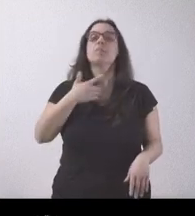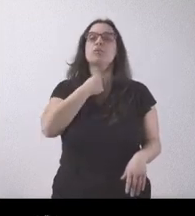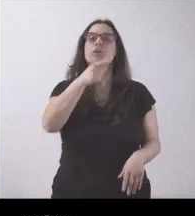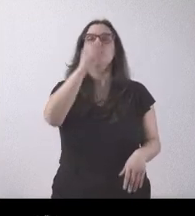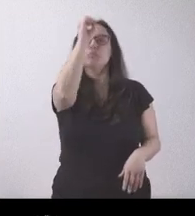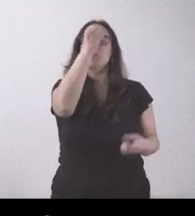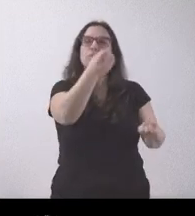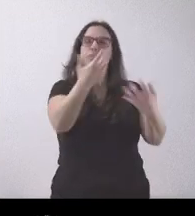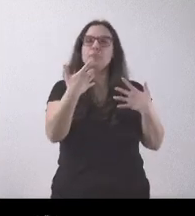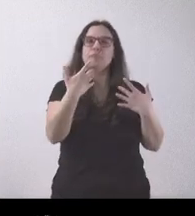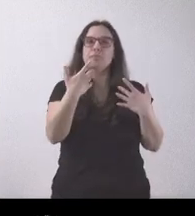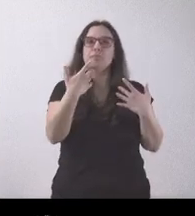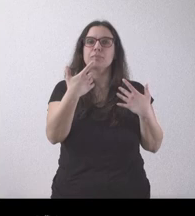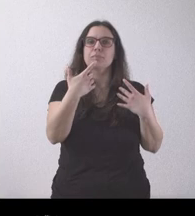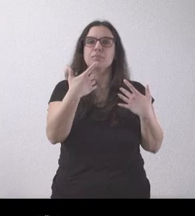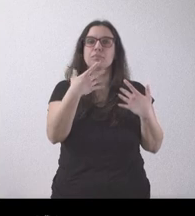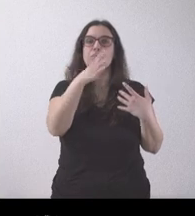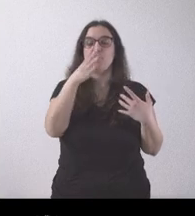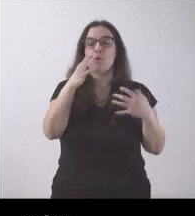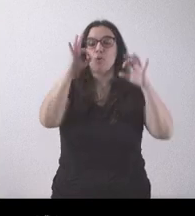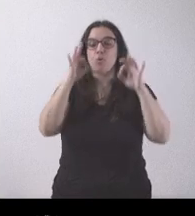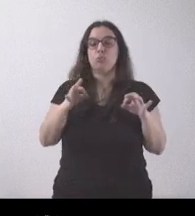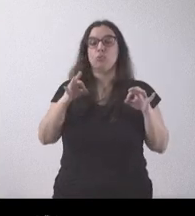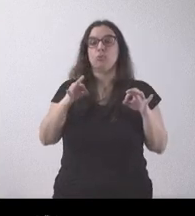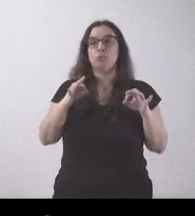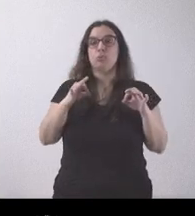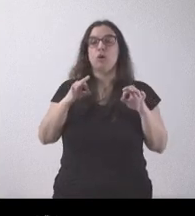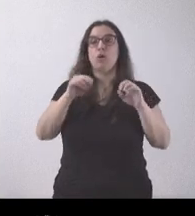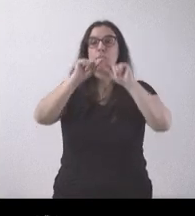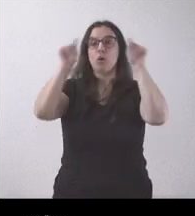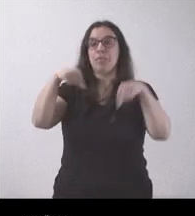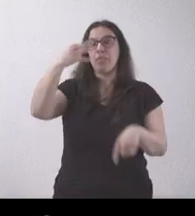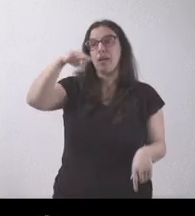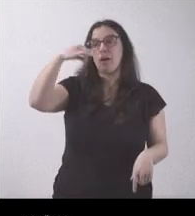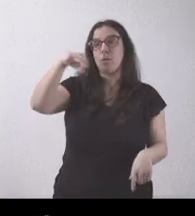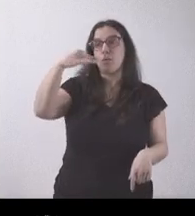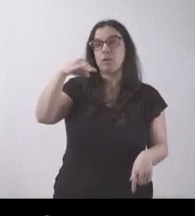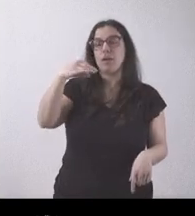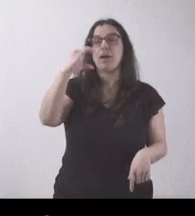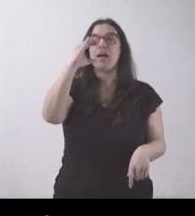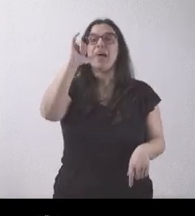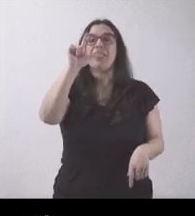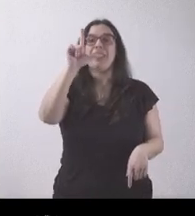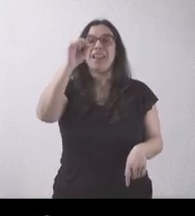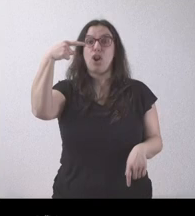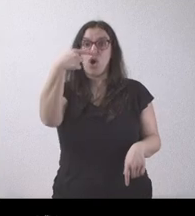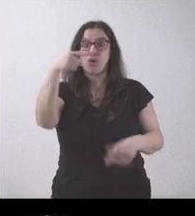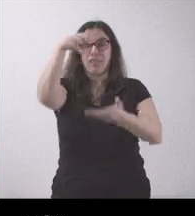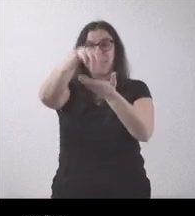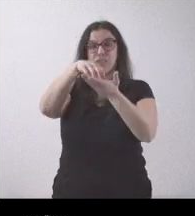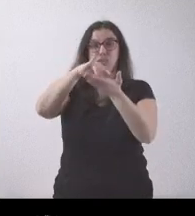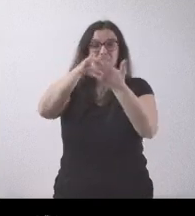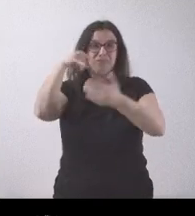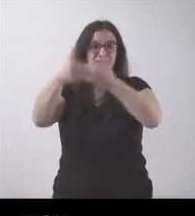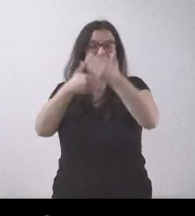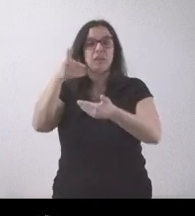valoración de que Soria sea la única provincia que no dispone de un filó. No sé si ahora mismo hay algún